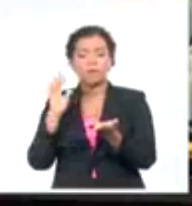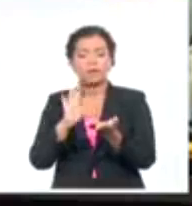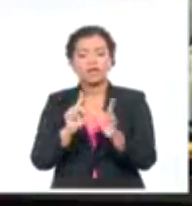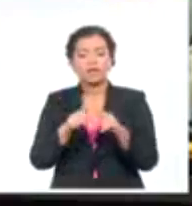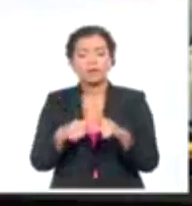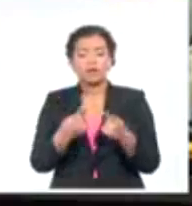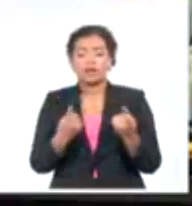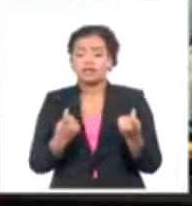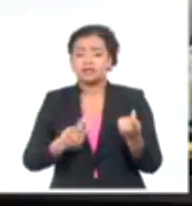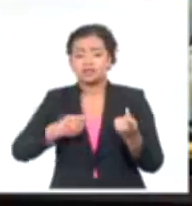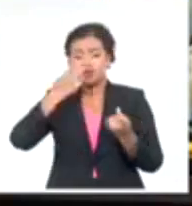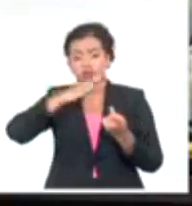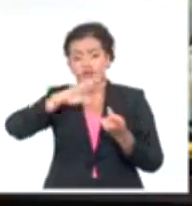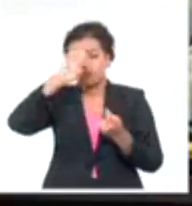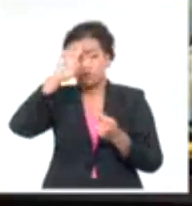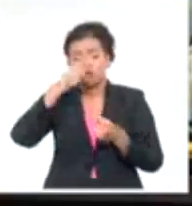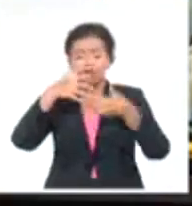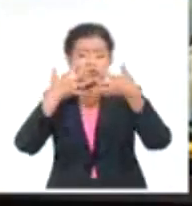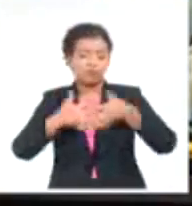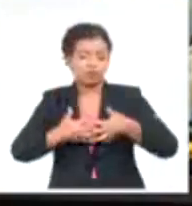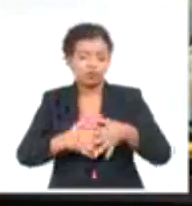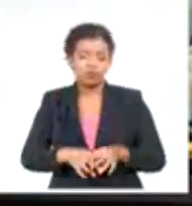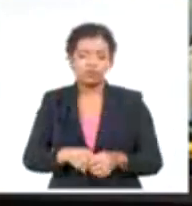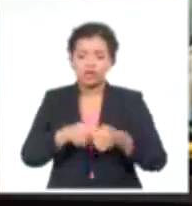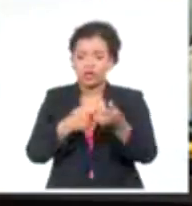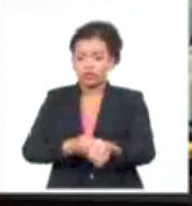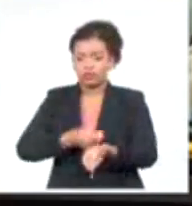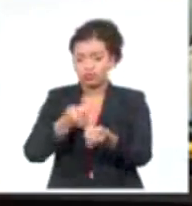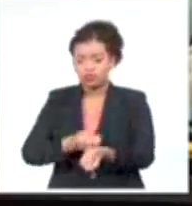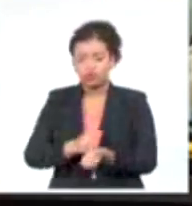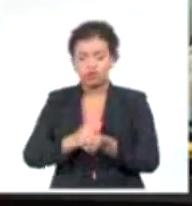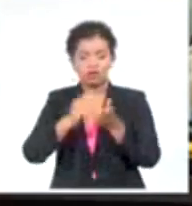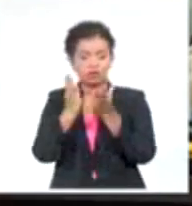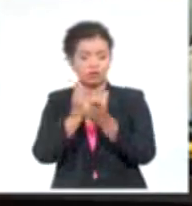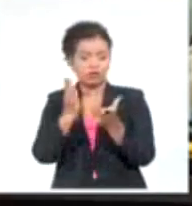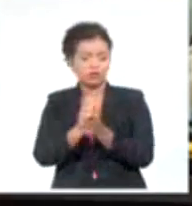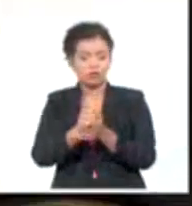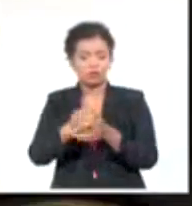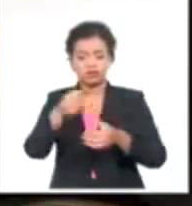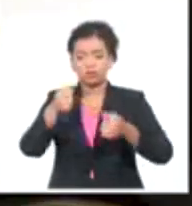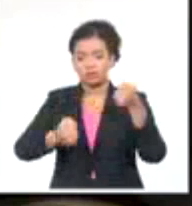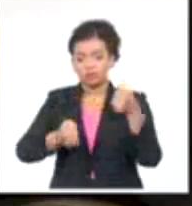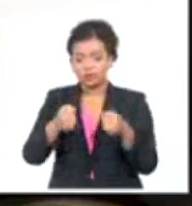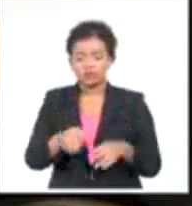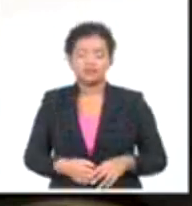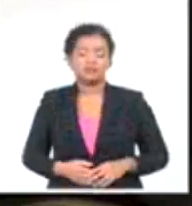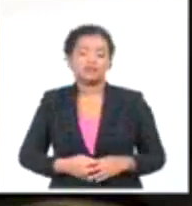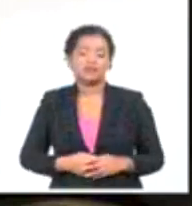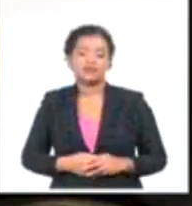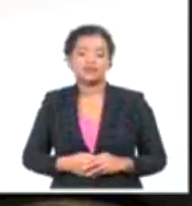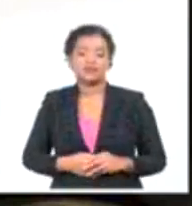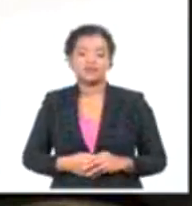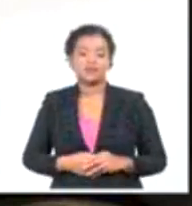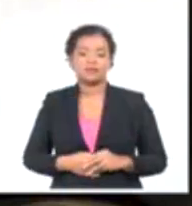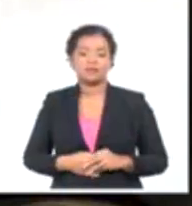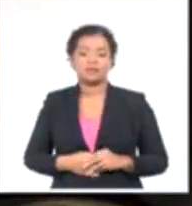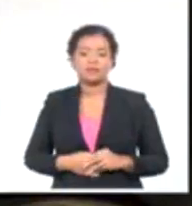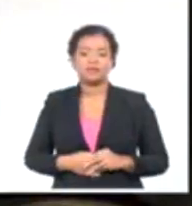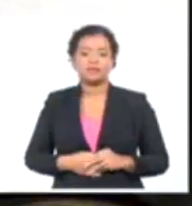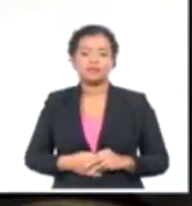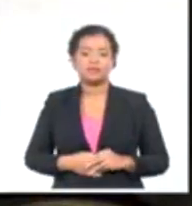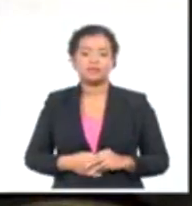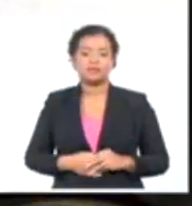existente en el país, en la industria, en agricultura, en educación, en el transporte. Uno de los mayores impactos a nivel mundial